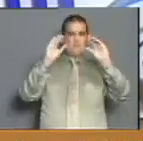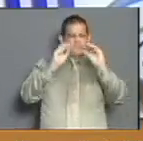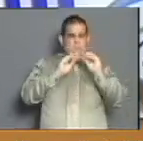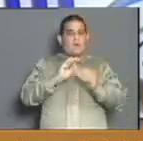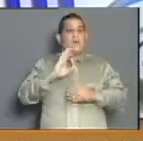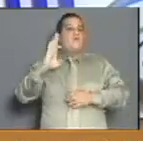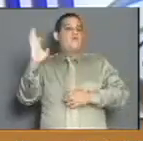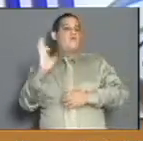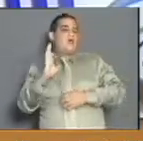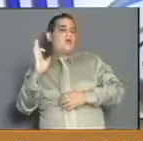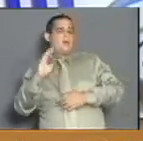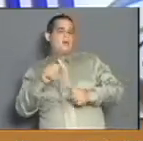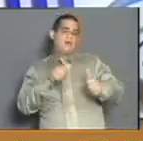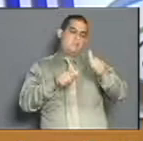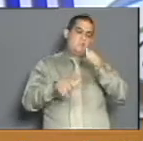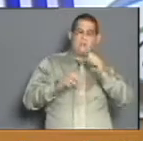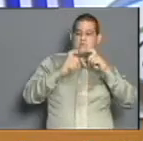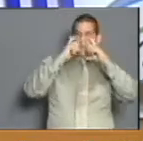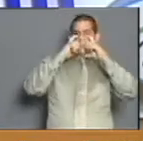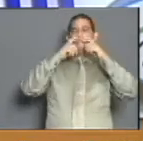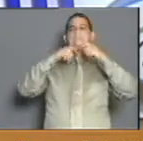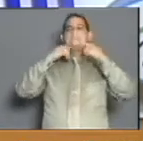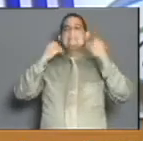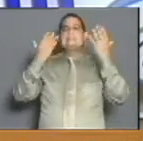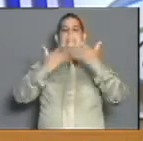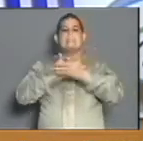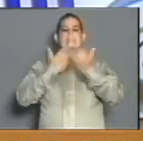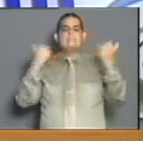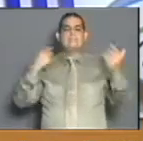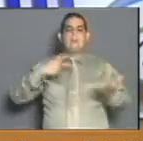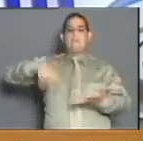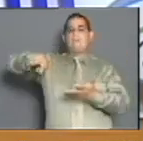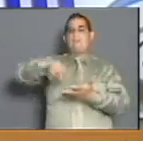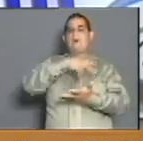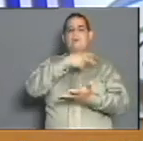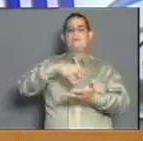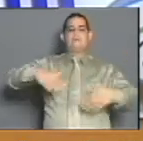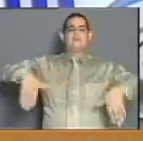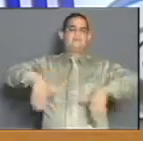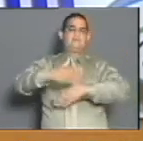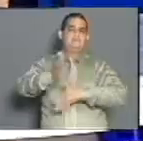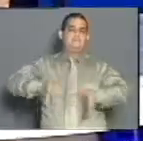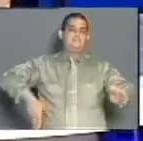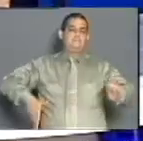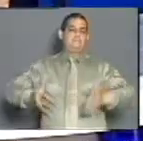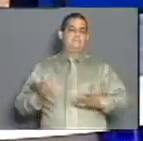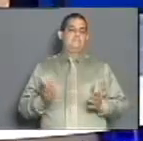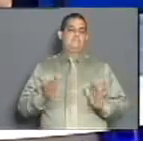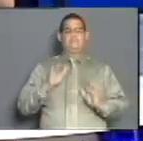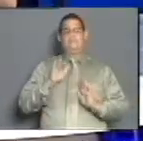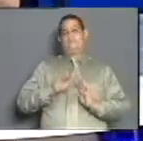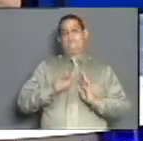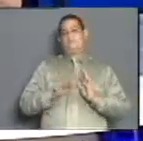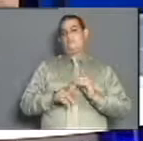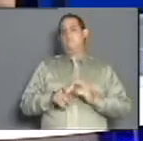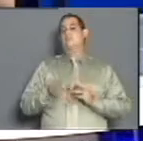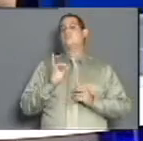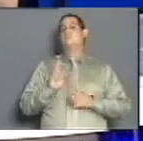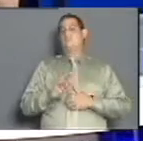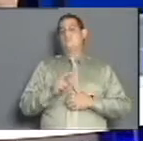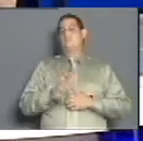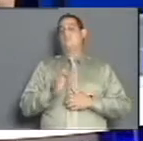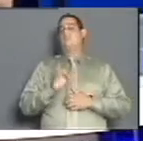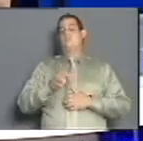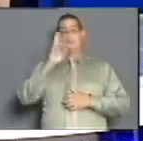fiestas sin nasobuco incluso, bailes en la calle. Es decir, independientemente que haya una bajada, pero acuérdense que se ha